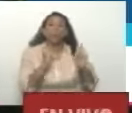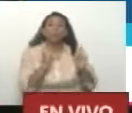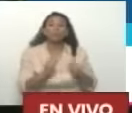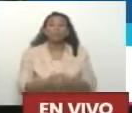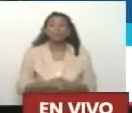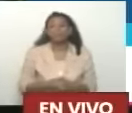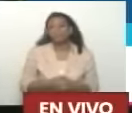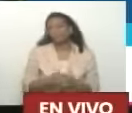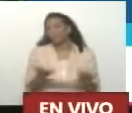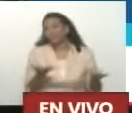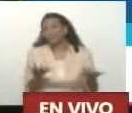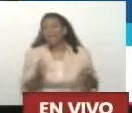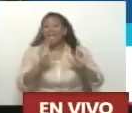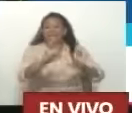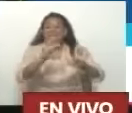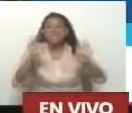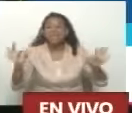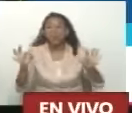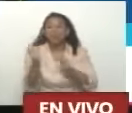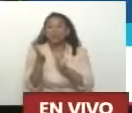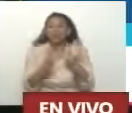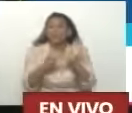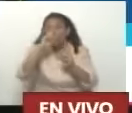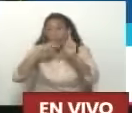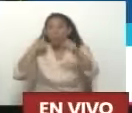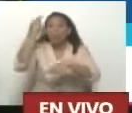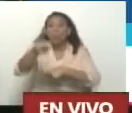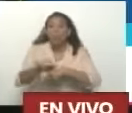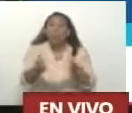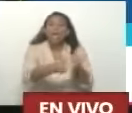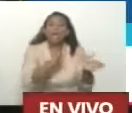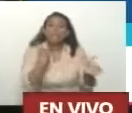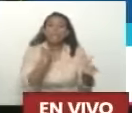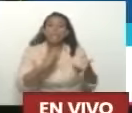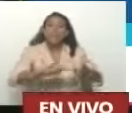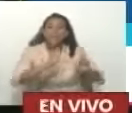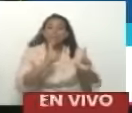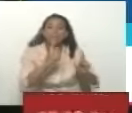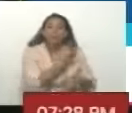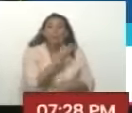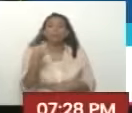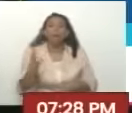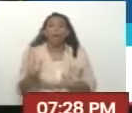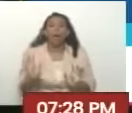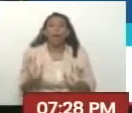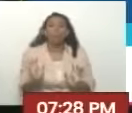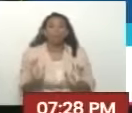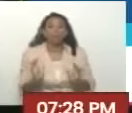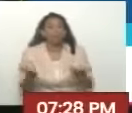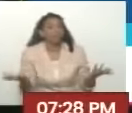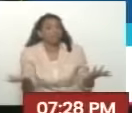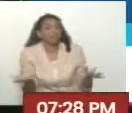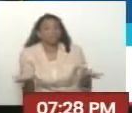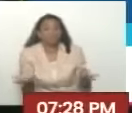El 18 de abril Del próximo año Quitaremos esa licencia Blinken mató la licencia